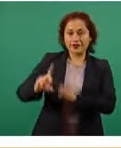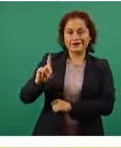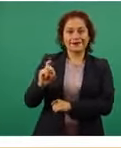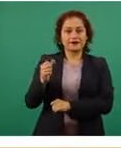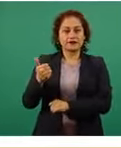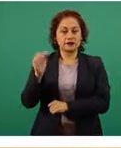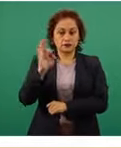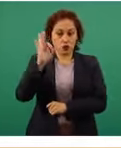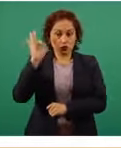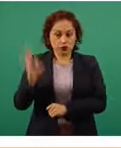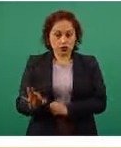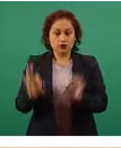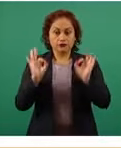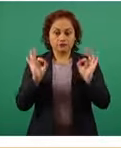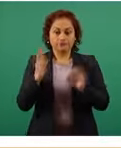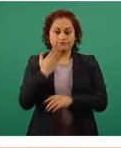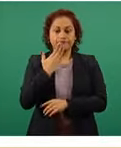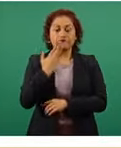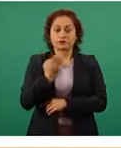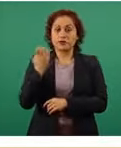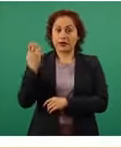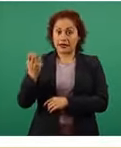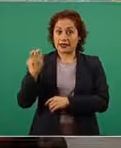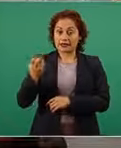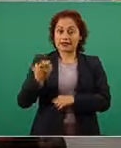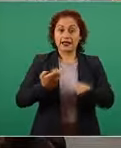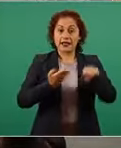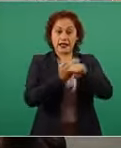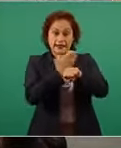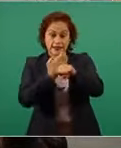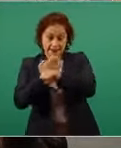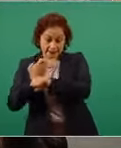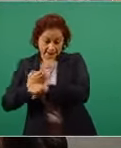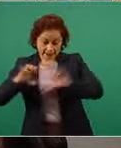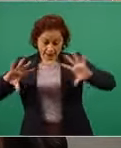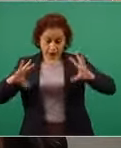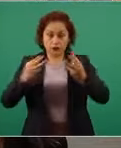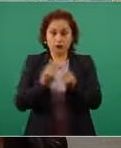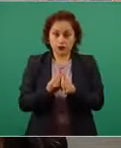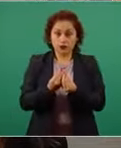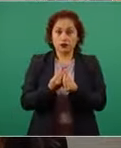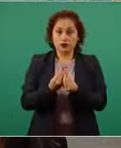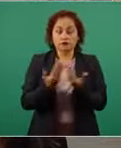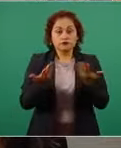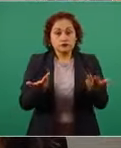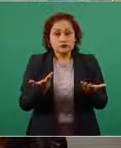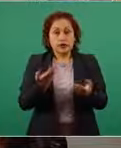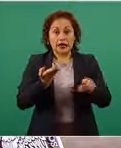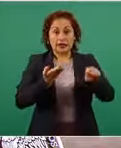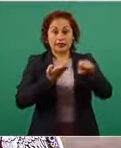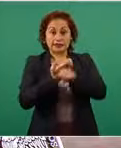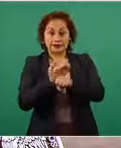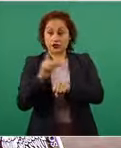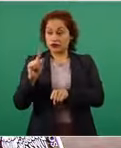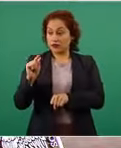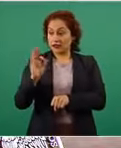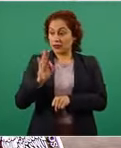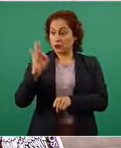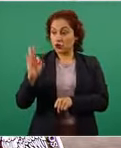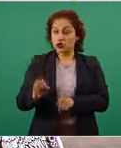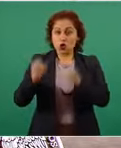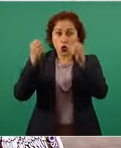existe, la ocupación nacional, y ningún Estado lo tiene en más del 70 por ciento.